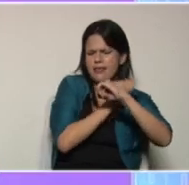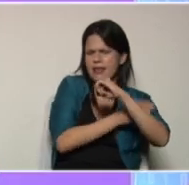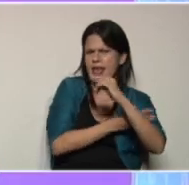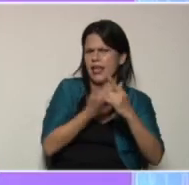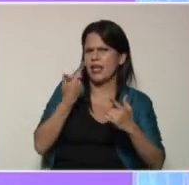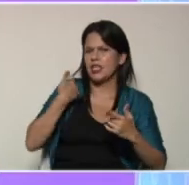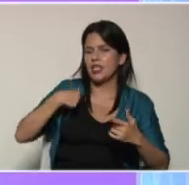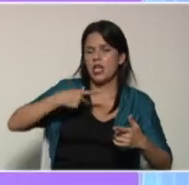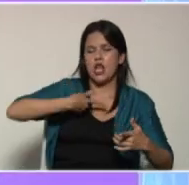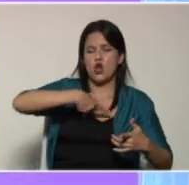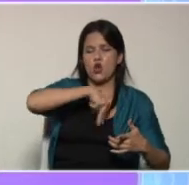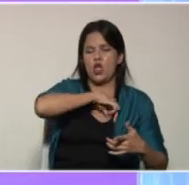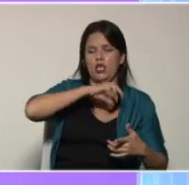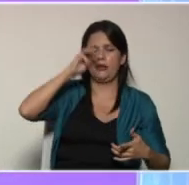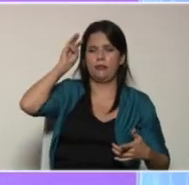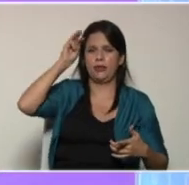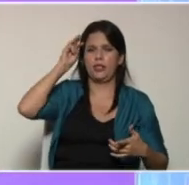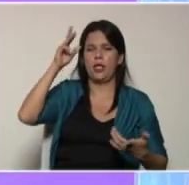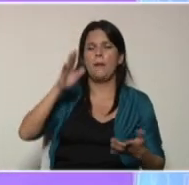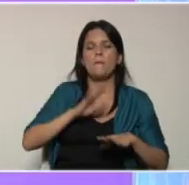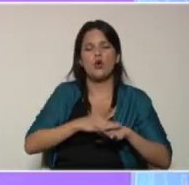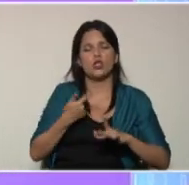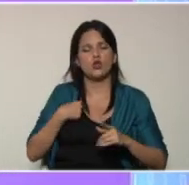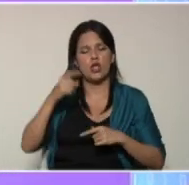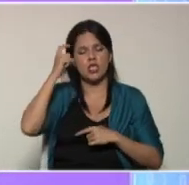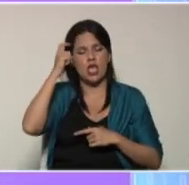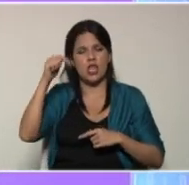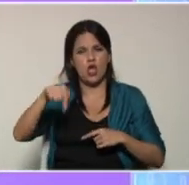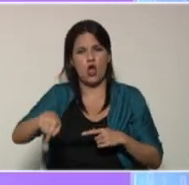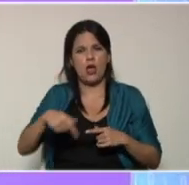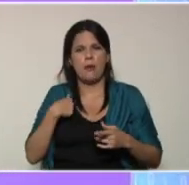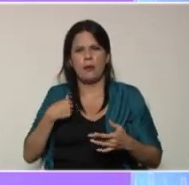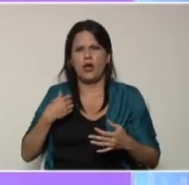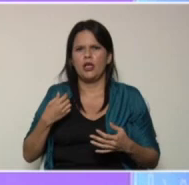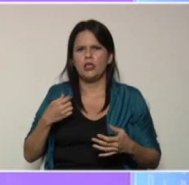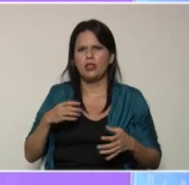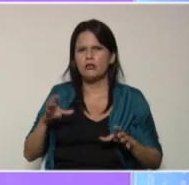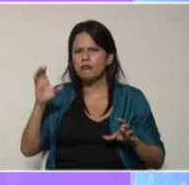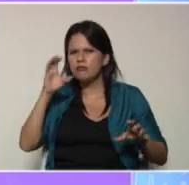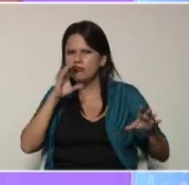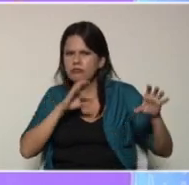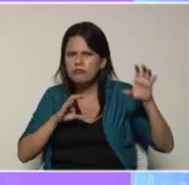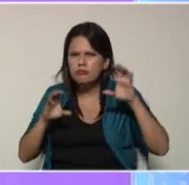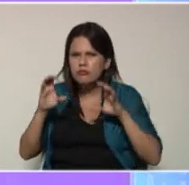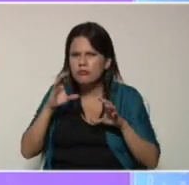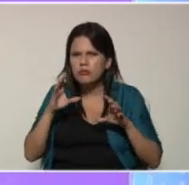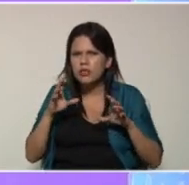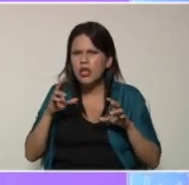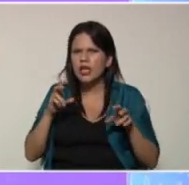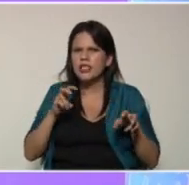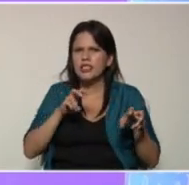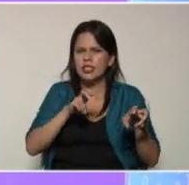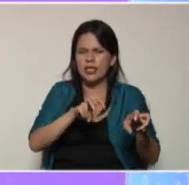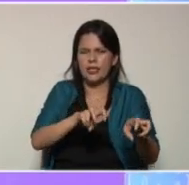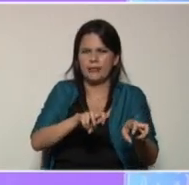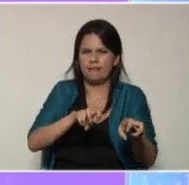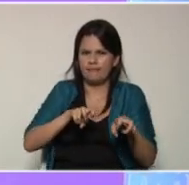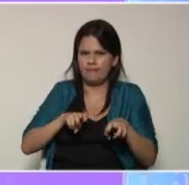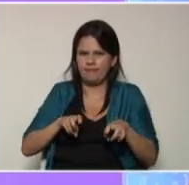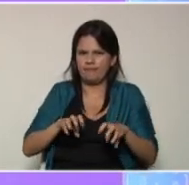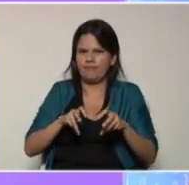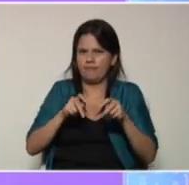Jenny y Heiler. Por eso, el día de hoy vamos a estar experimentando acerca de la agroecología en este jueves